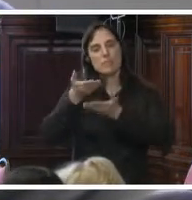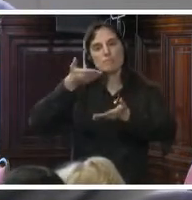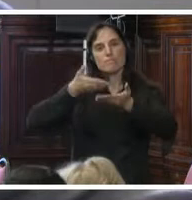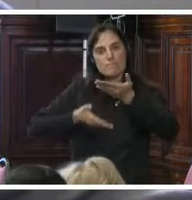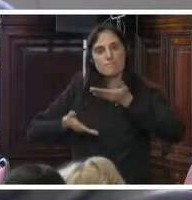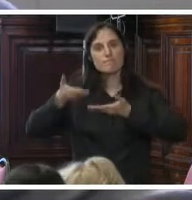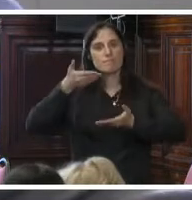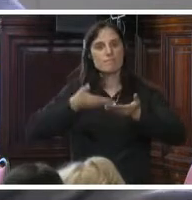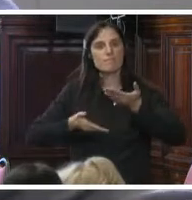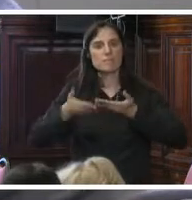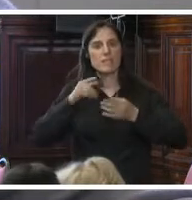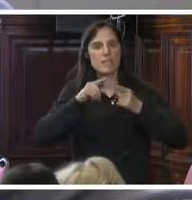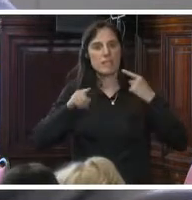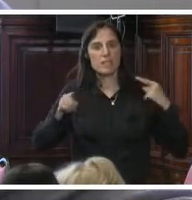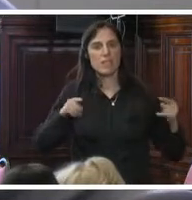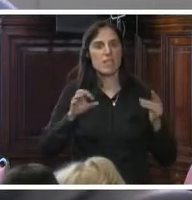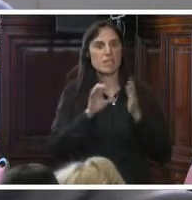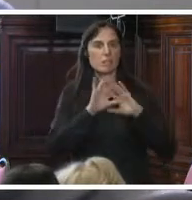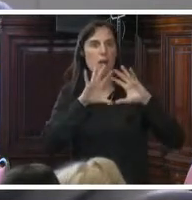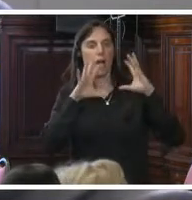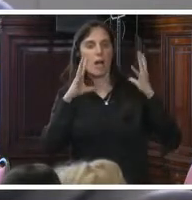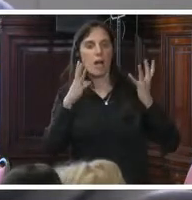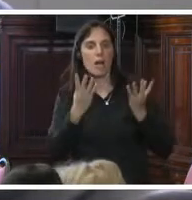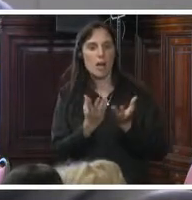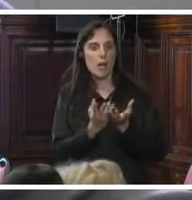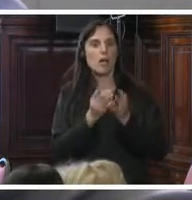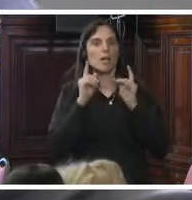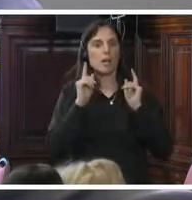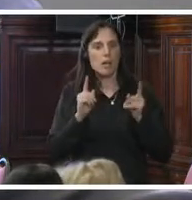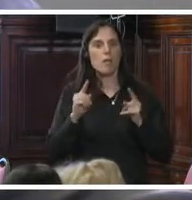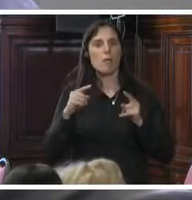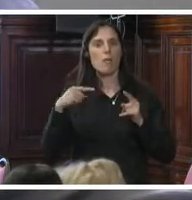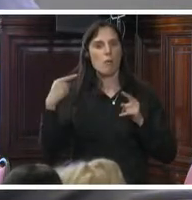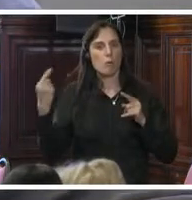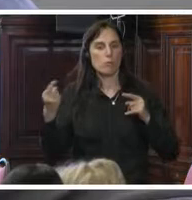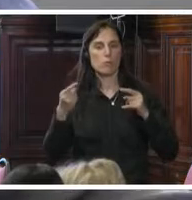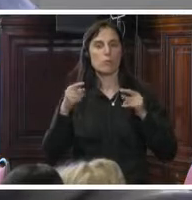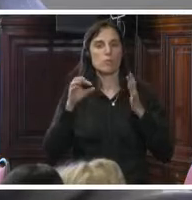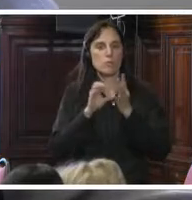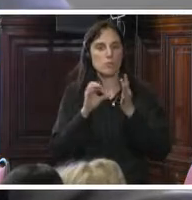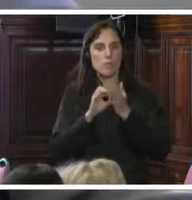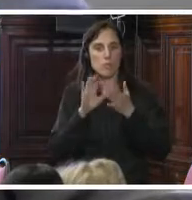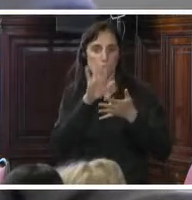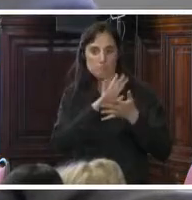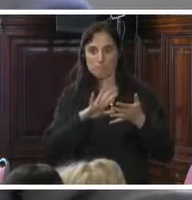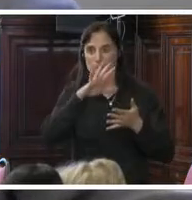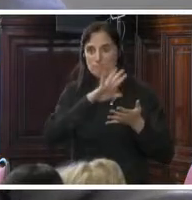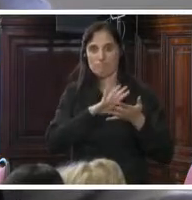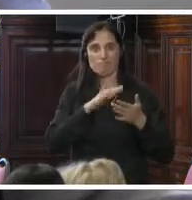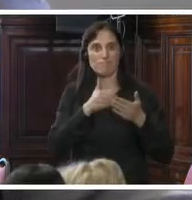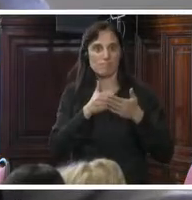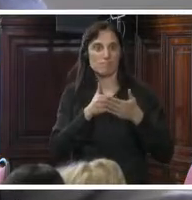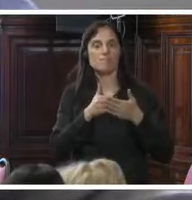estrecha con el sistema universal y con otros sistemas regionales también, para poder